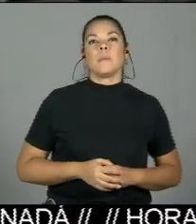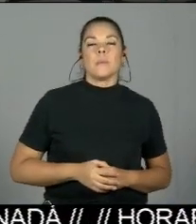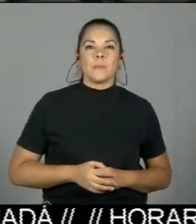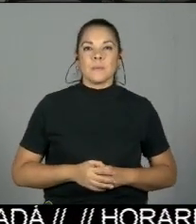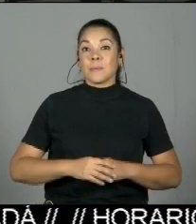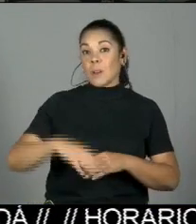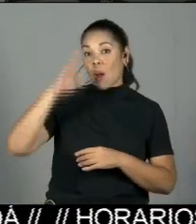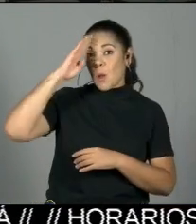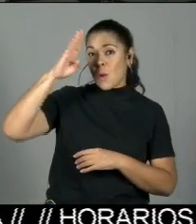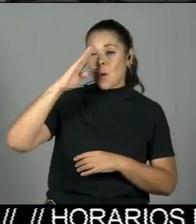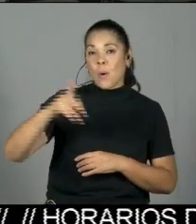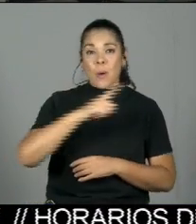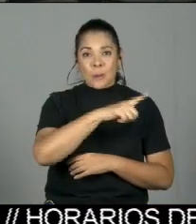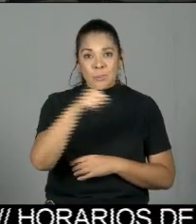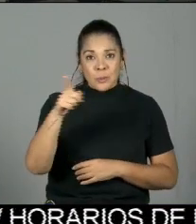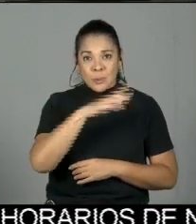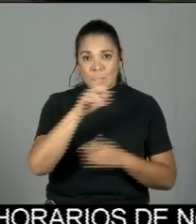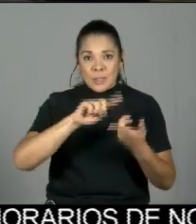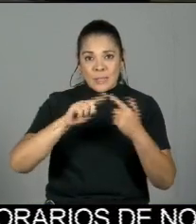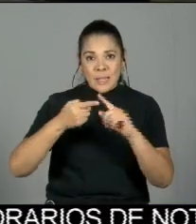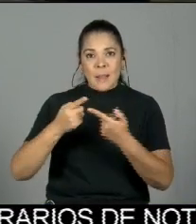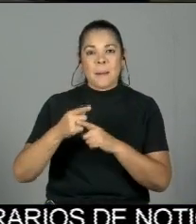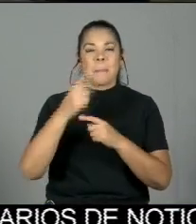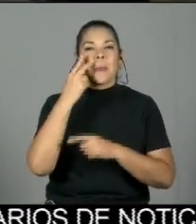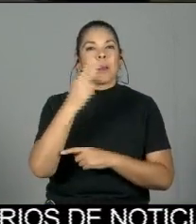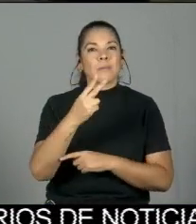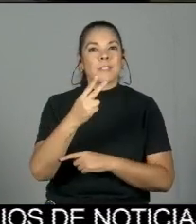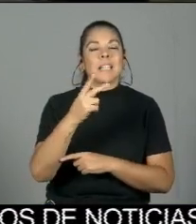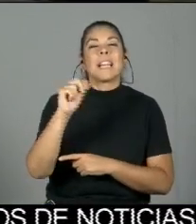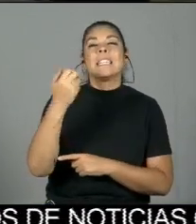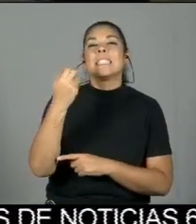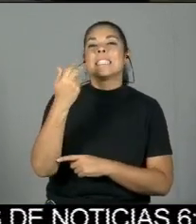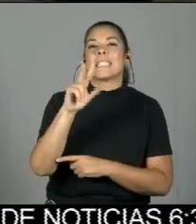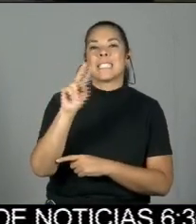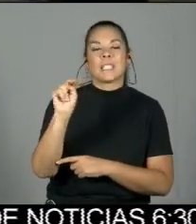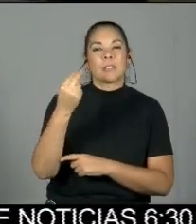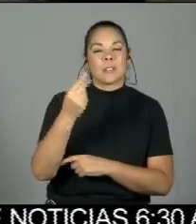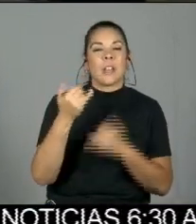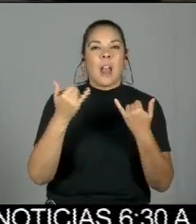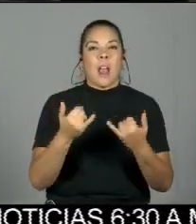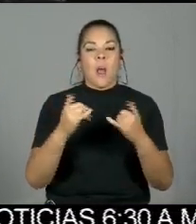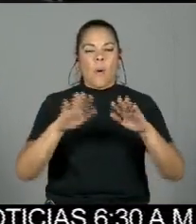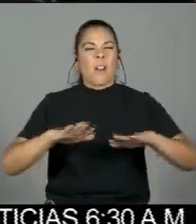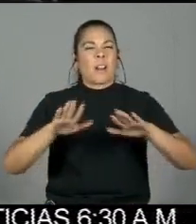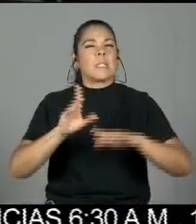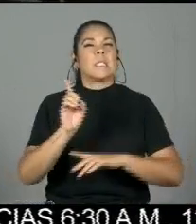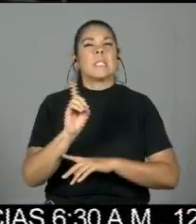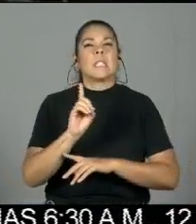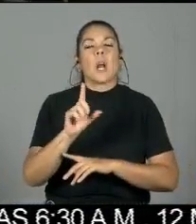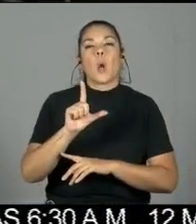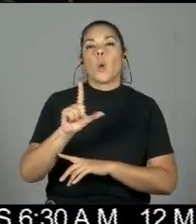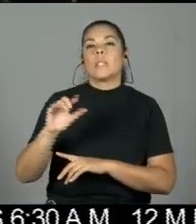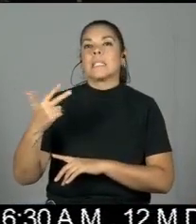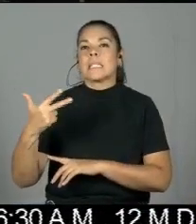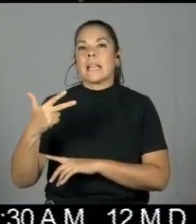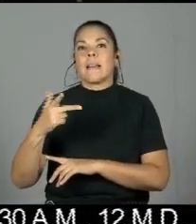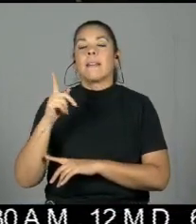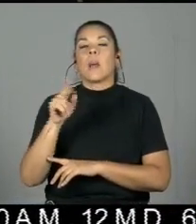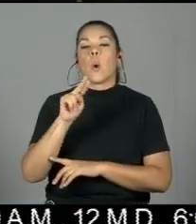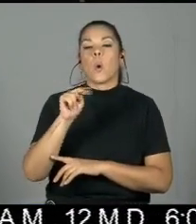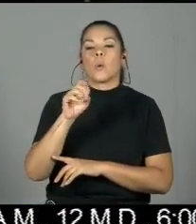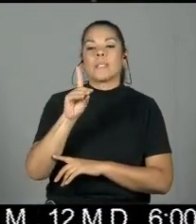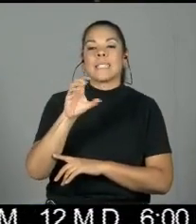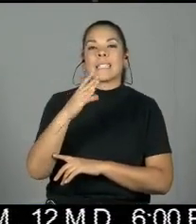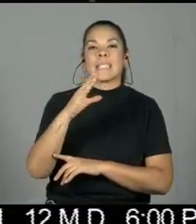¿Qué tal? Un saludo para usted y para los amigos televidentes de 13 en Noticias. Nosotros estamos ubicados acá con don Luis Chavarría de UNDECA